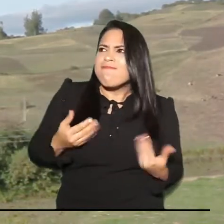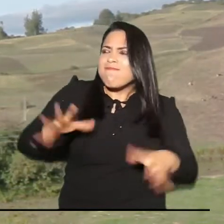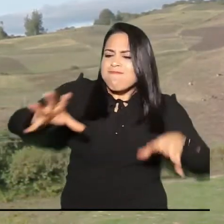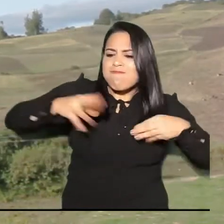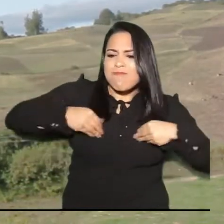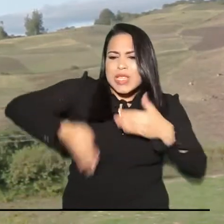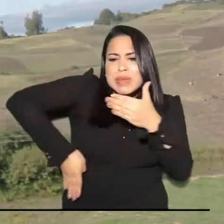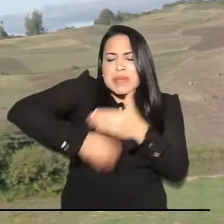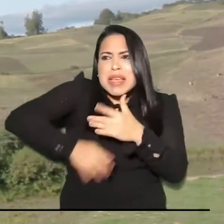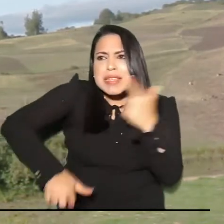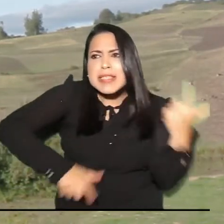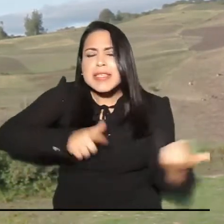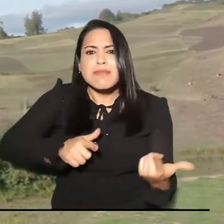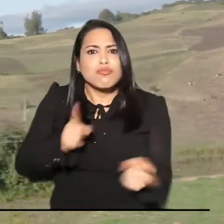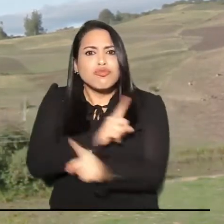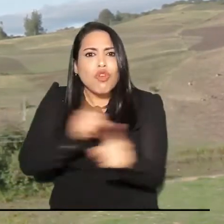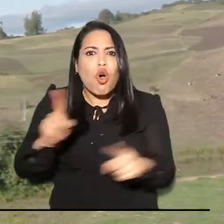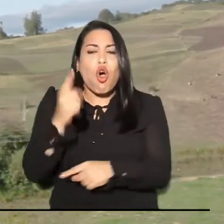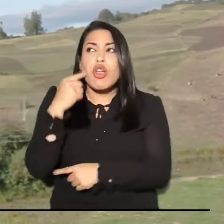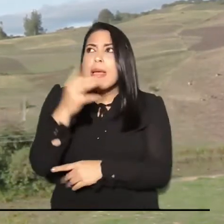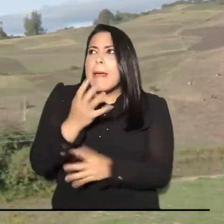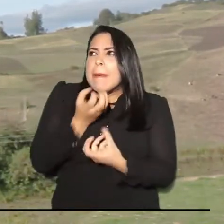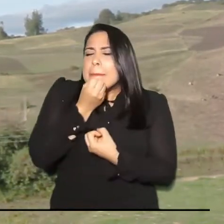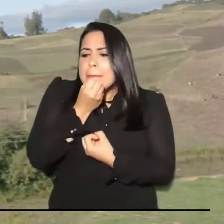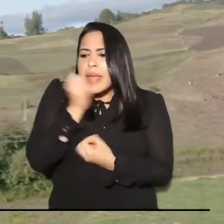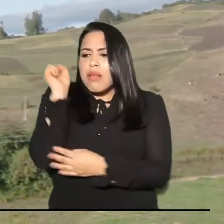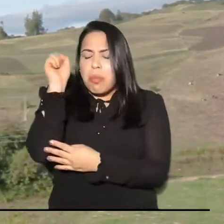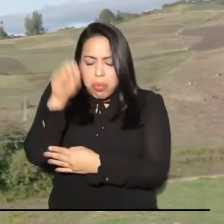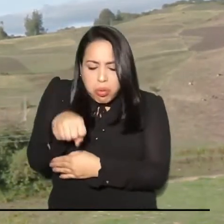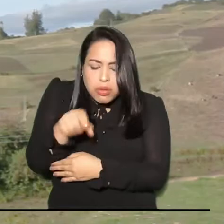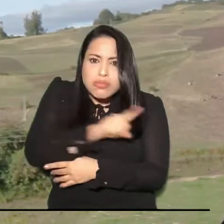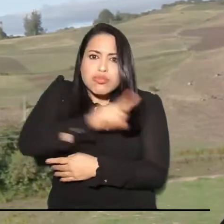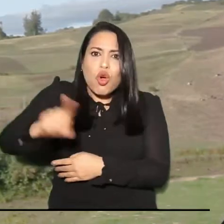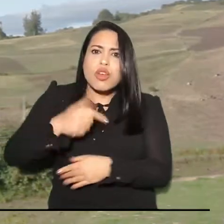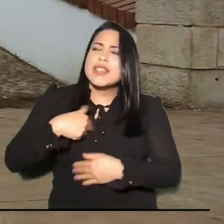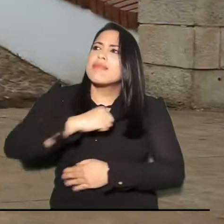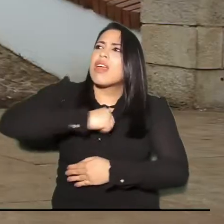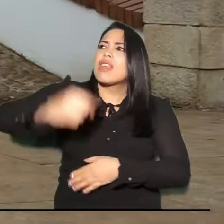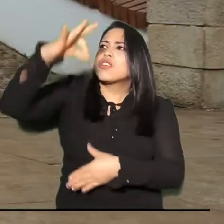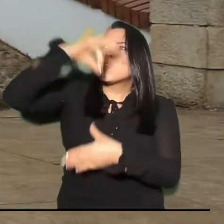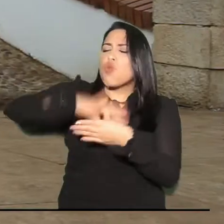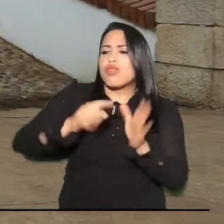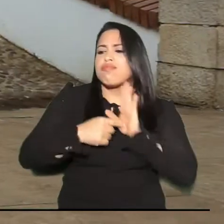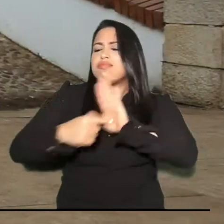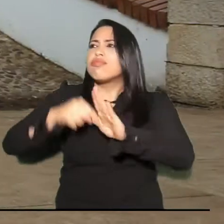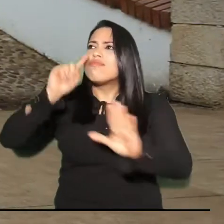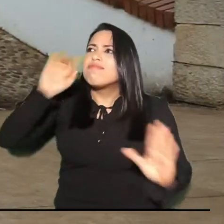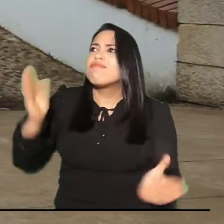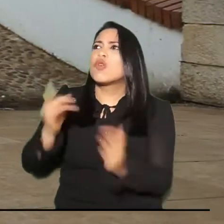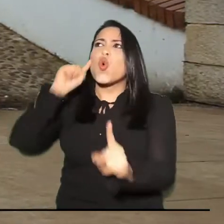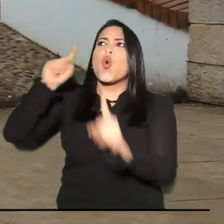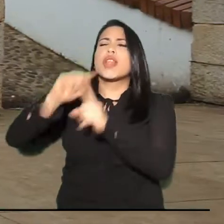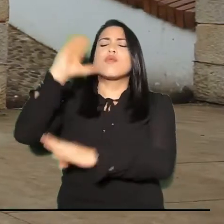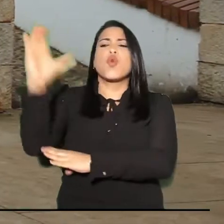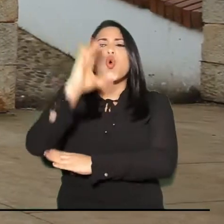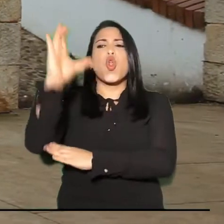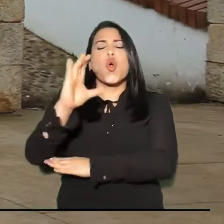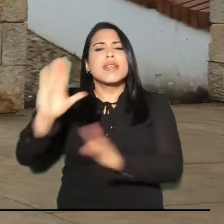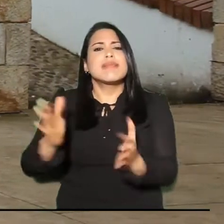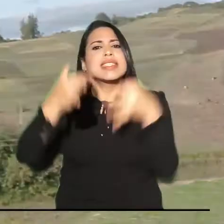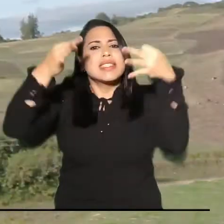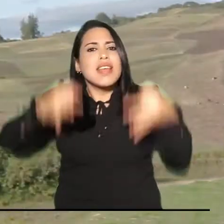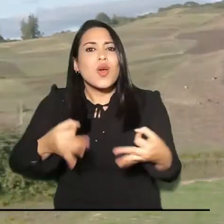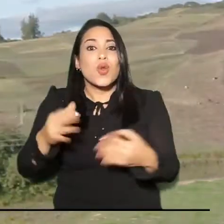dispuestos a seguir agachando la cabeza. Los que vamos a hacer valer nuestra democracia y nuestro voto para construir el país que nos